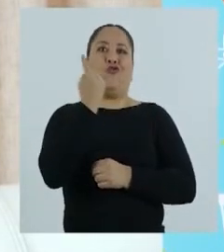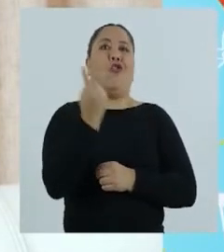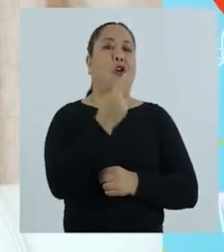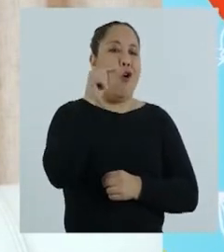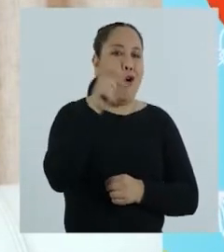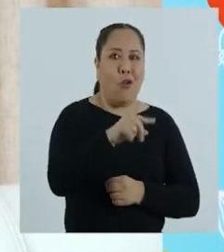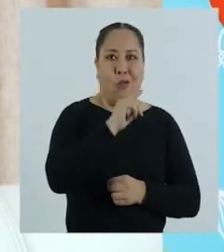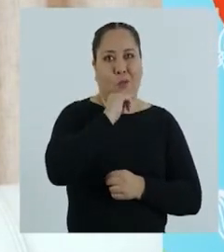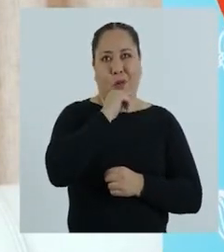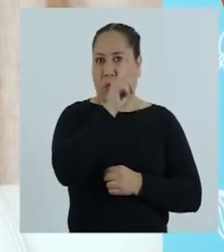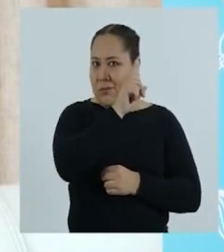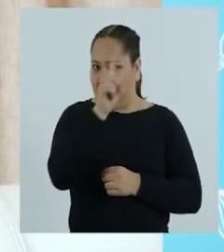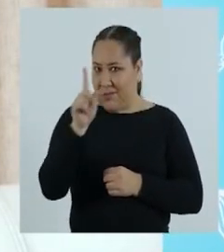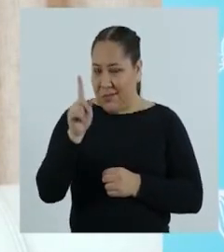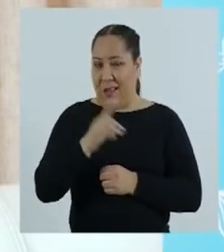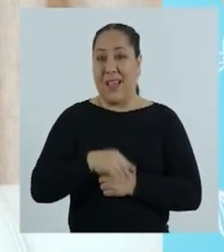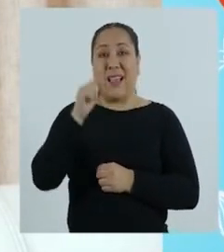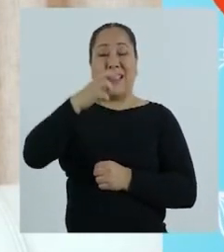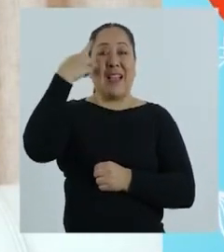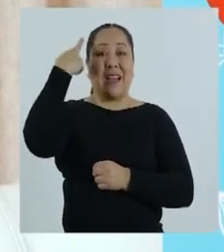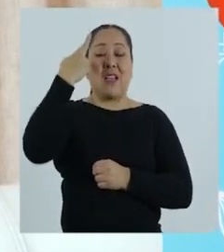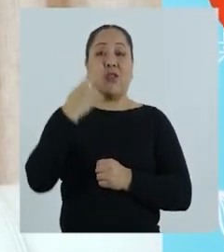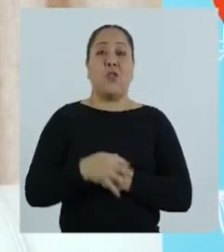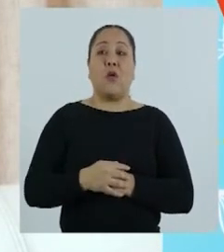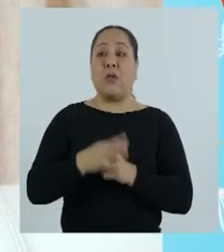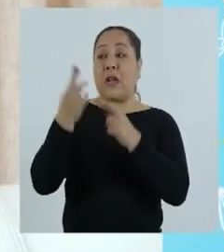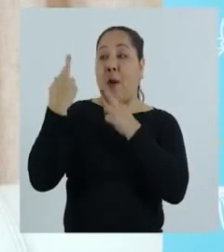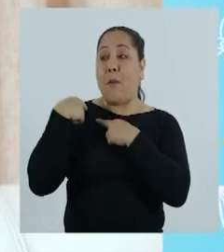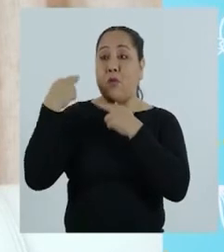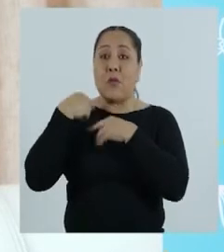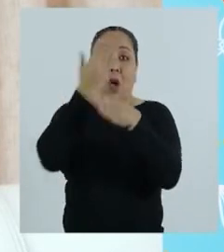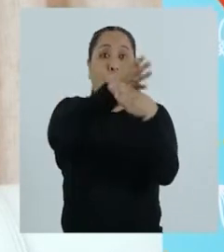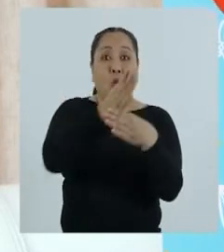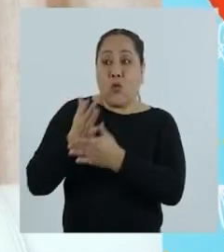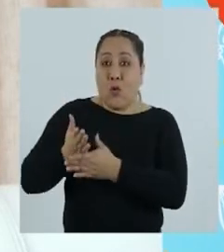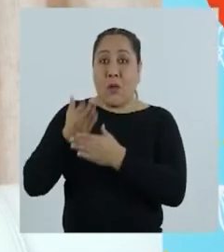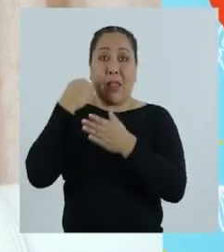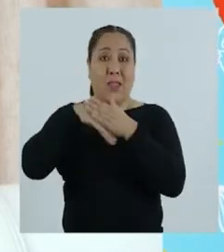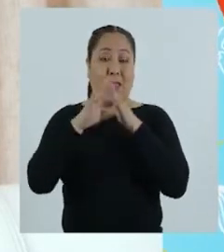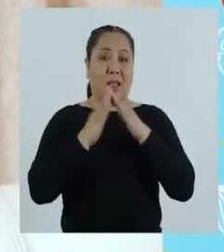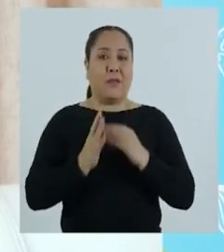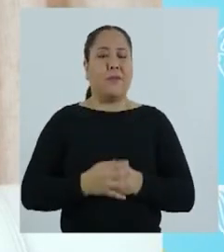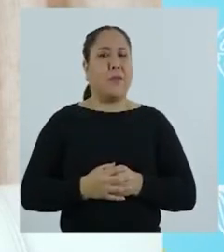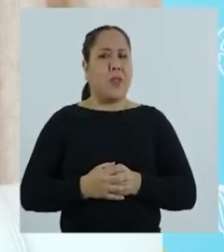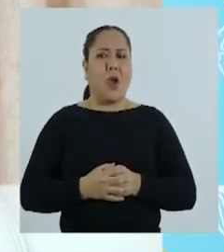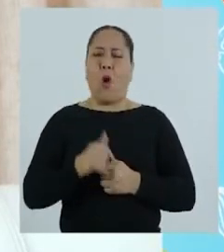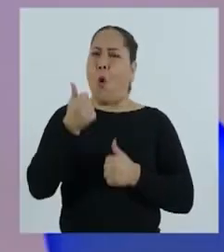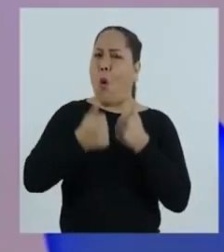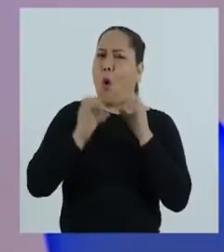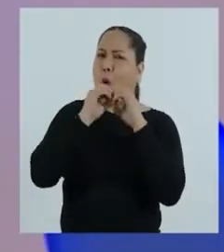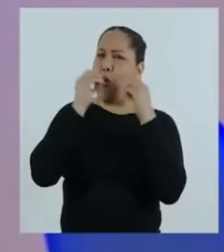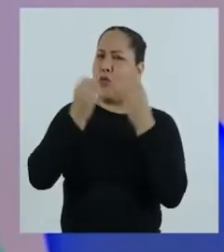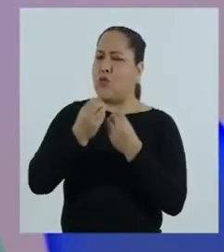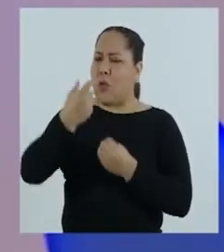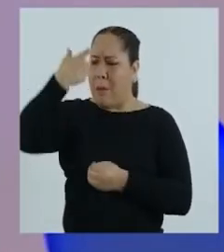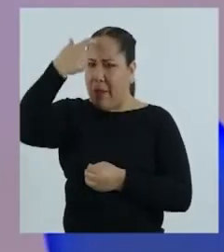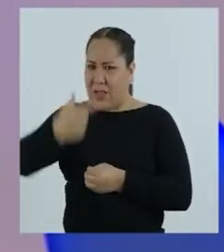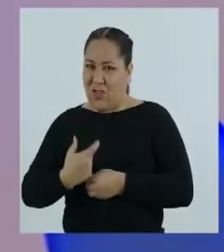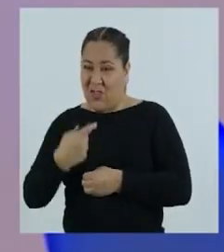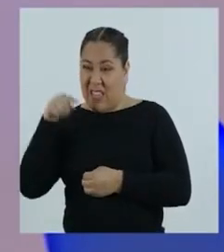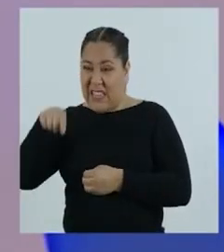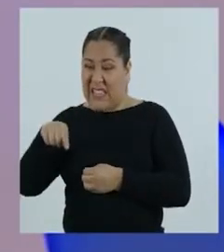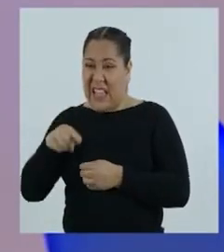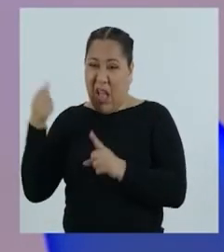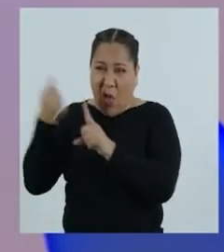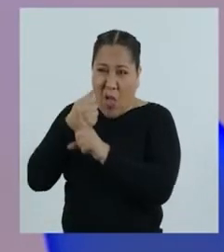las cuales no son exclusivamente de las mujeres. Por tanto, estos roles deben de ser compartidos. ¿A qué instituciones